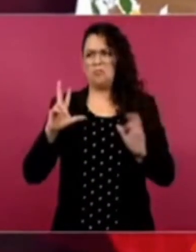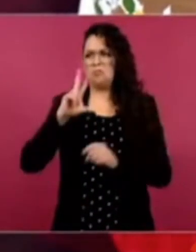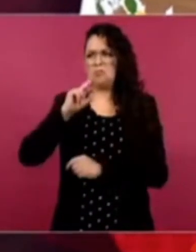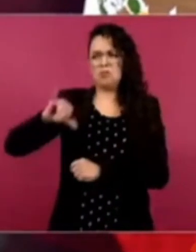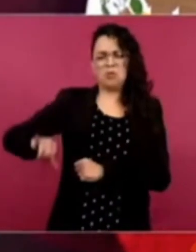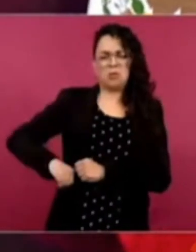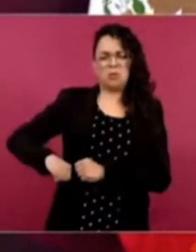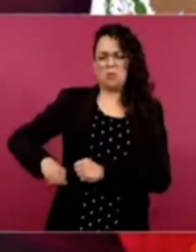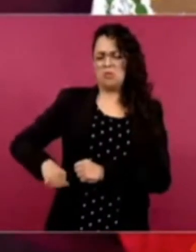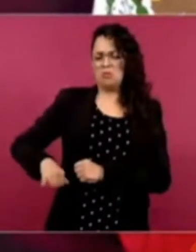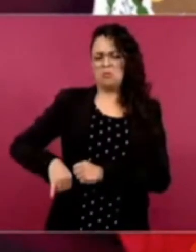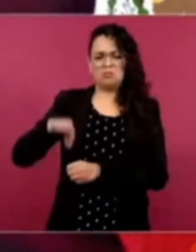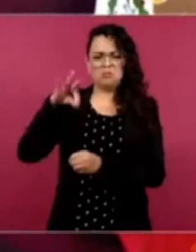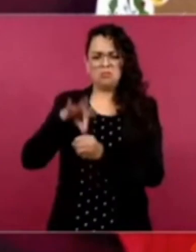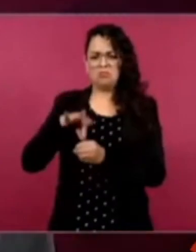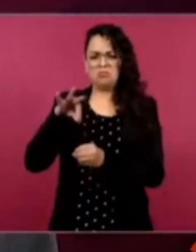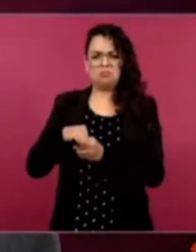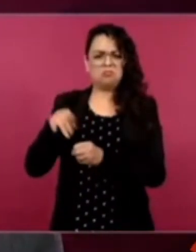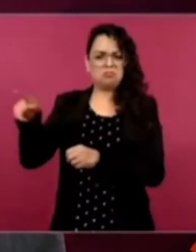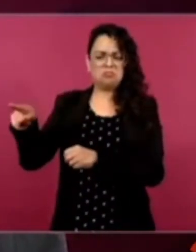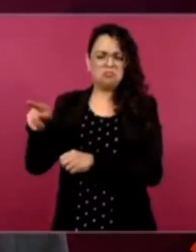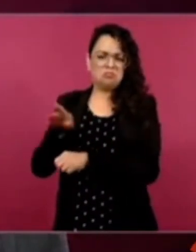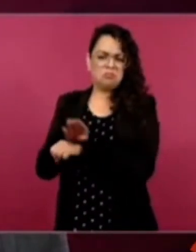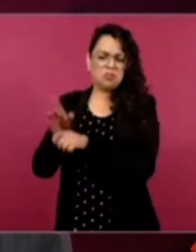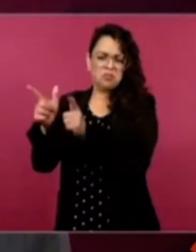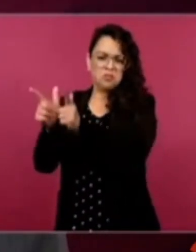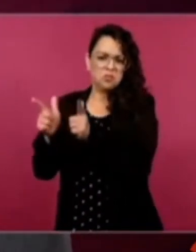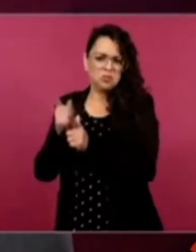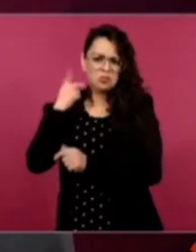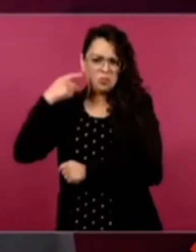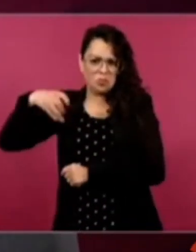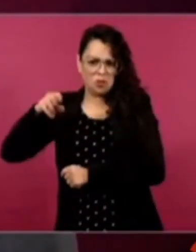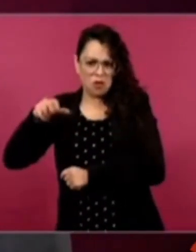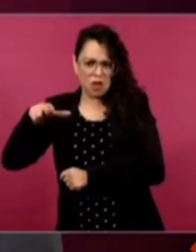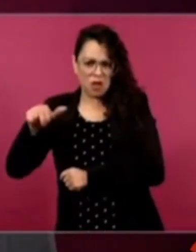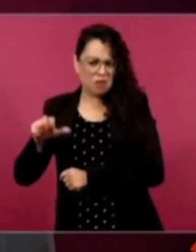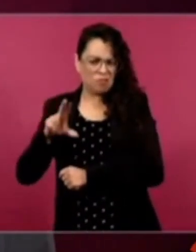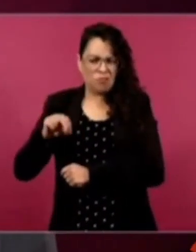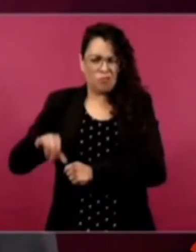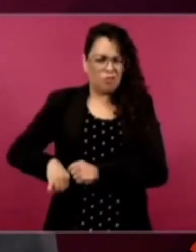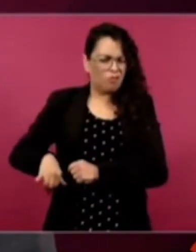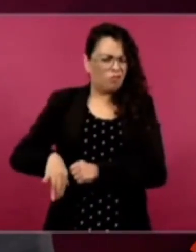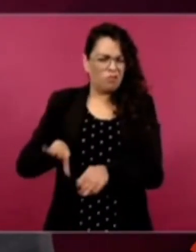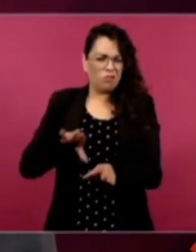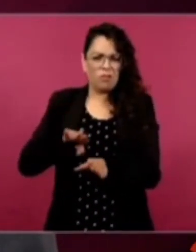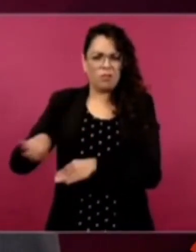no está de acuerdo con lo que estamos haciendo, podría decir...